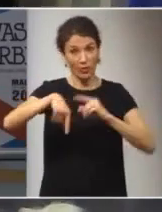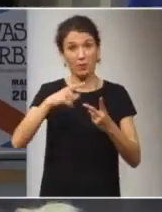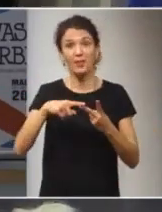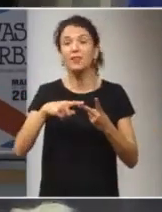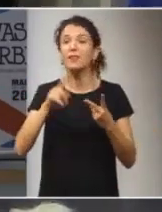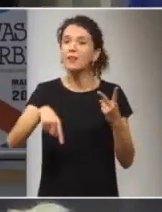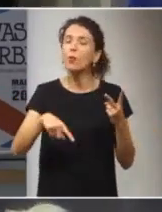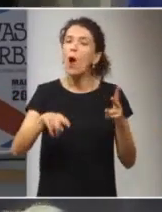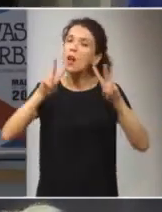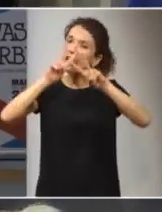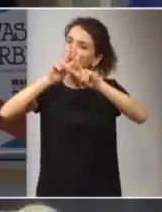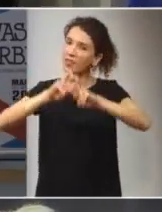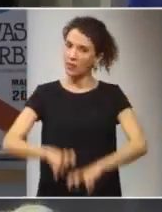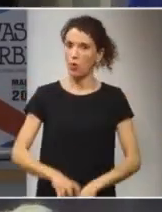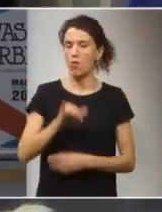otra, la investigación.